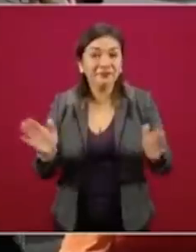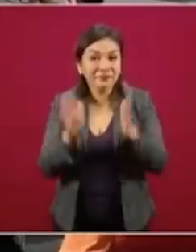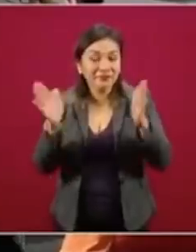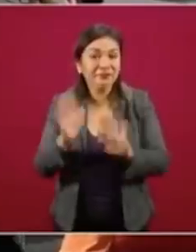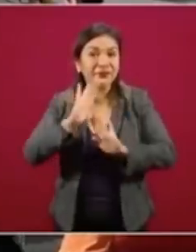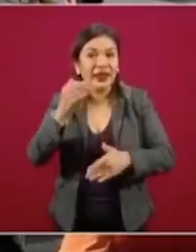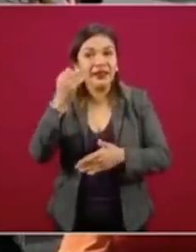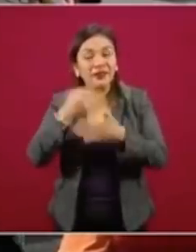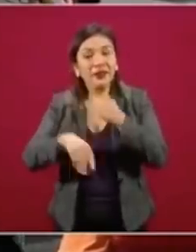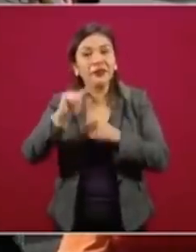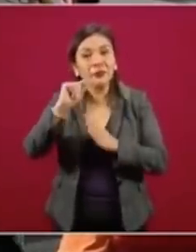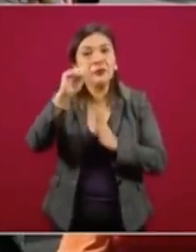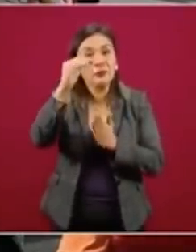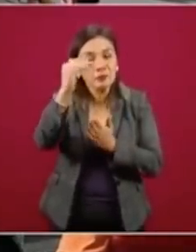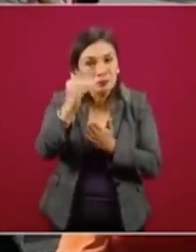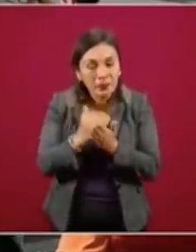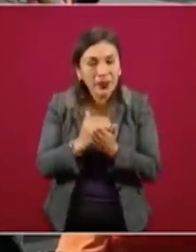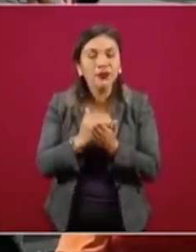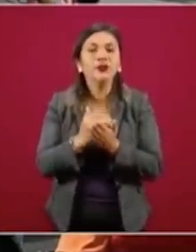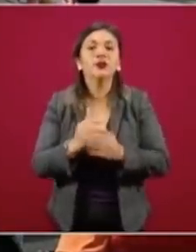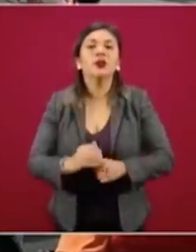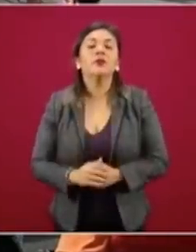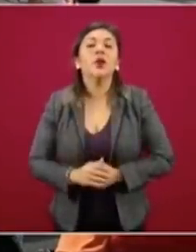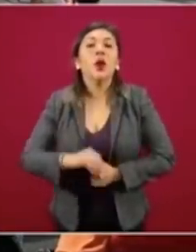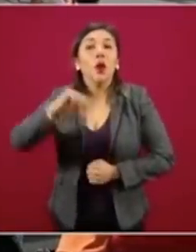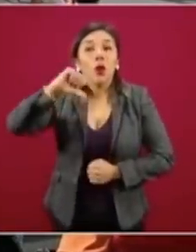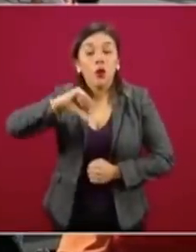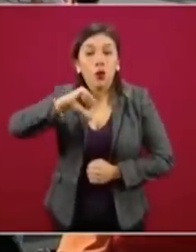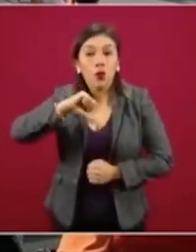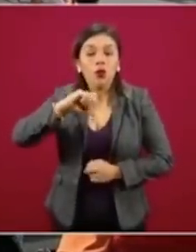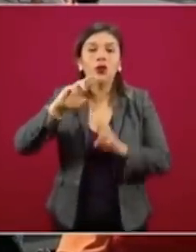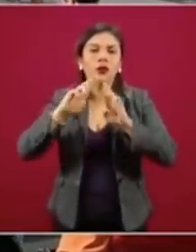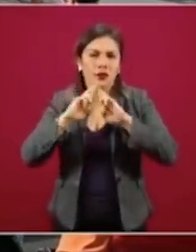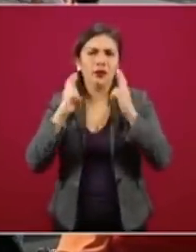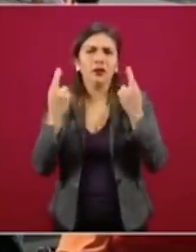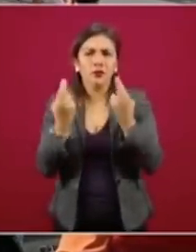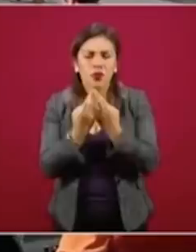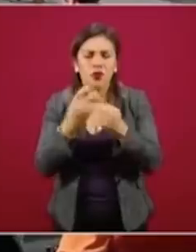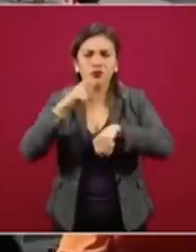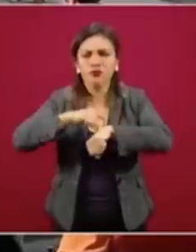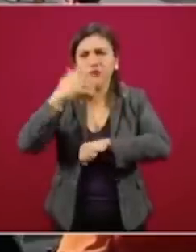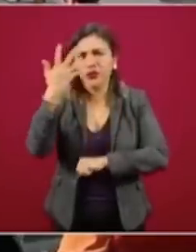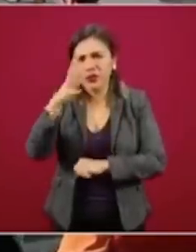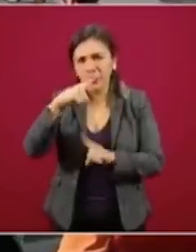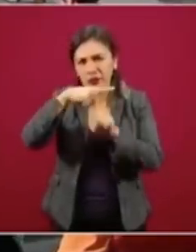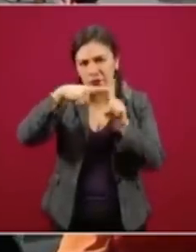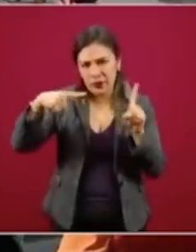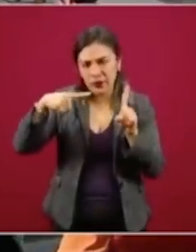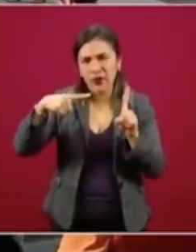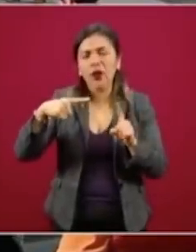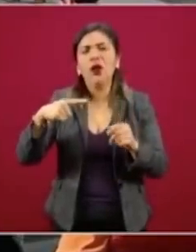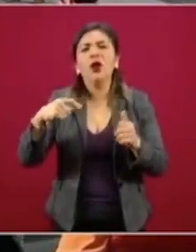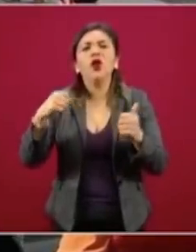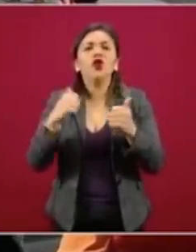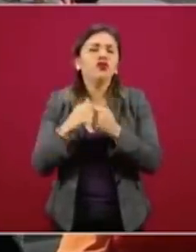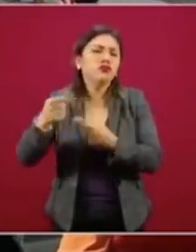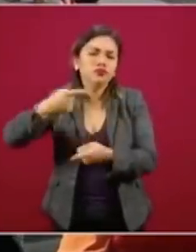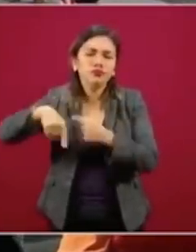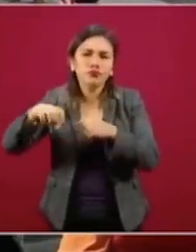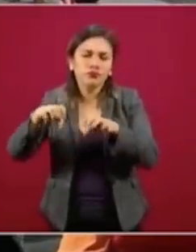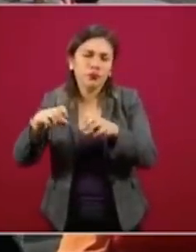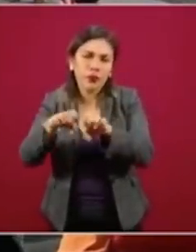Hoy vamos a tener una reunión a las diez y media con el gabinete,